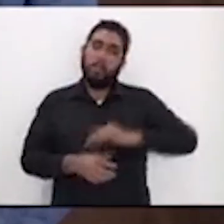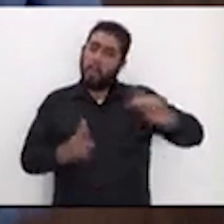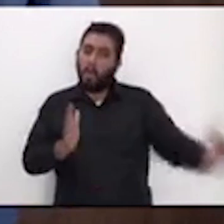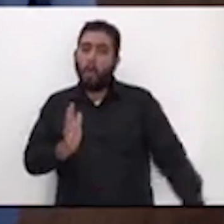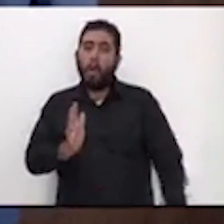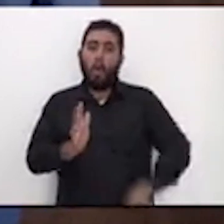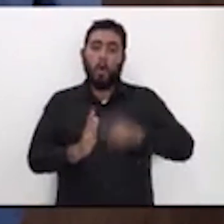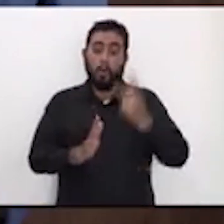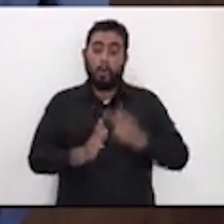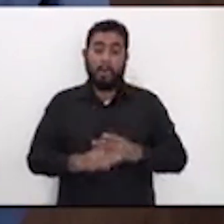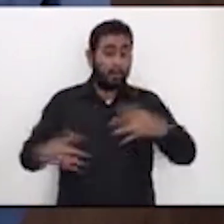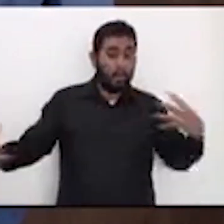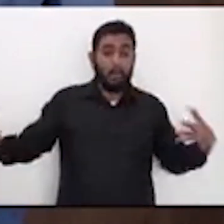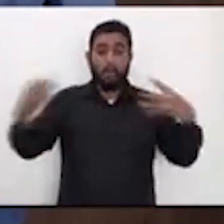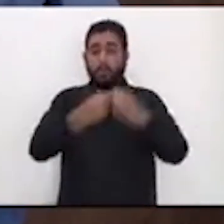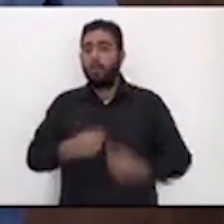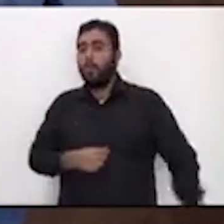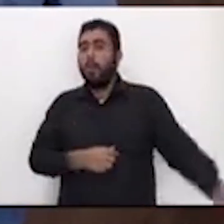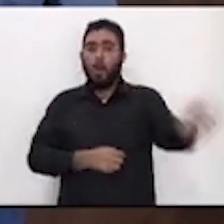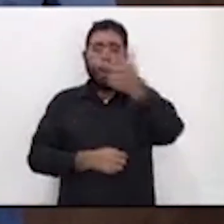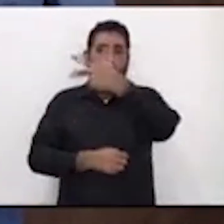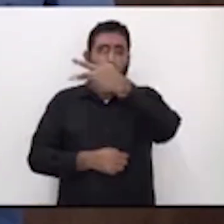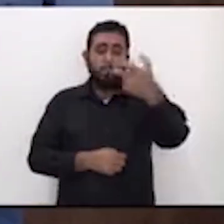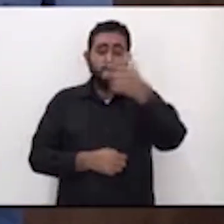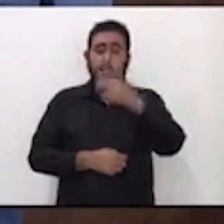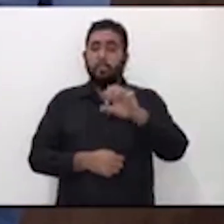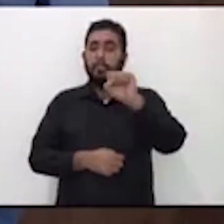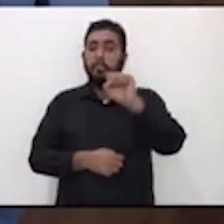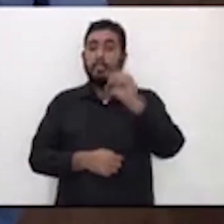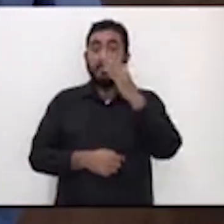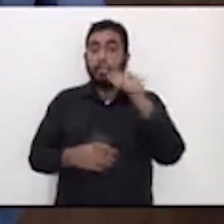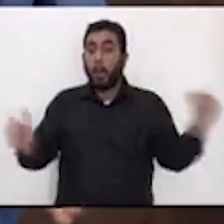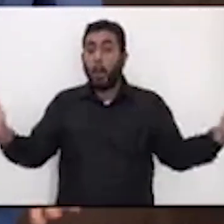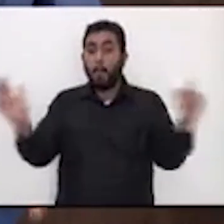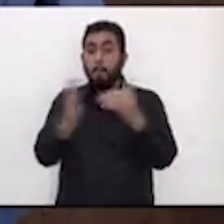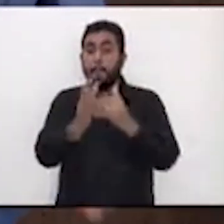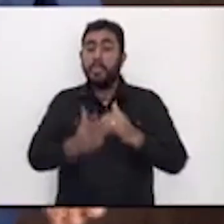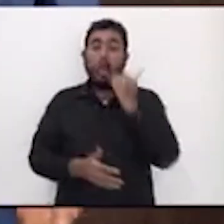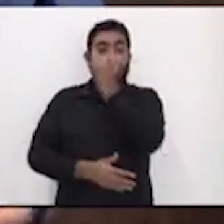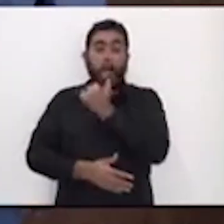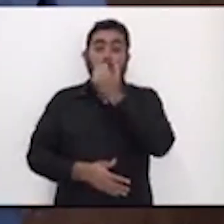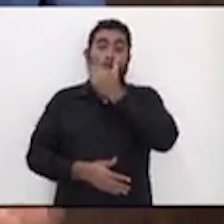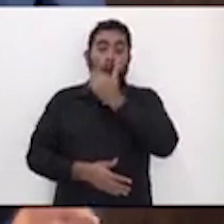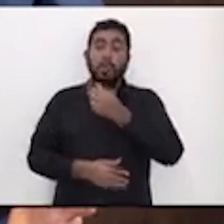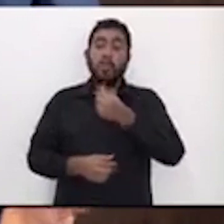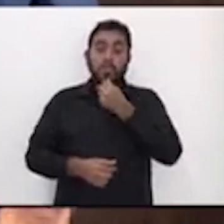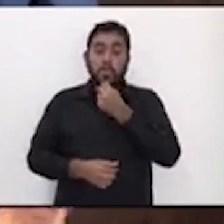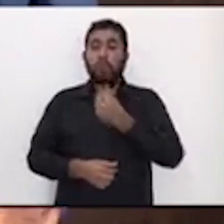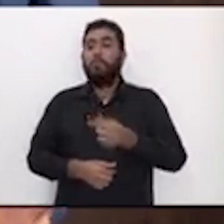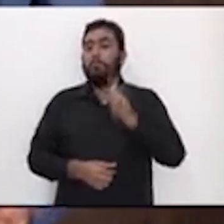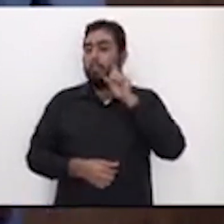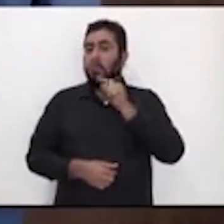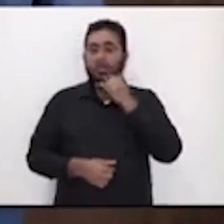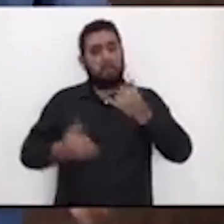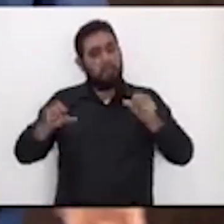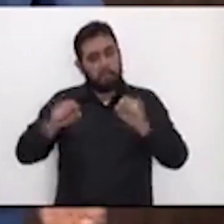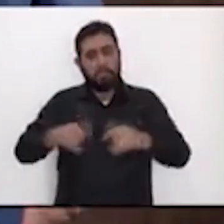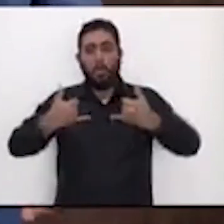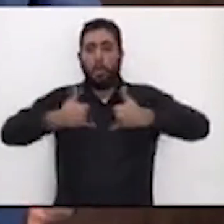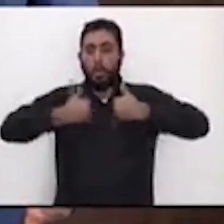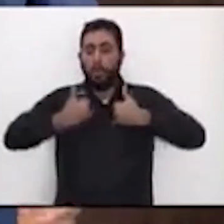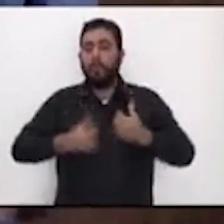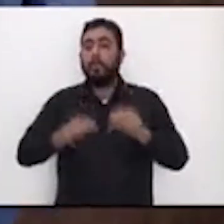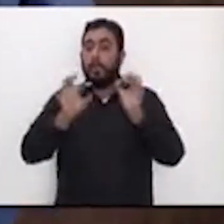clases 865 mil alumnos, niñas, niños, jóvenes. Y es